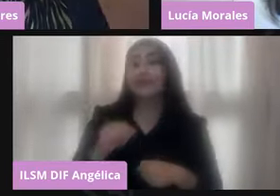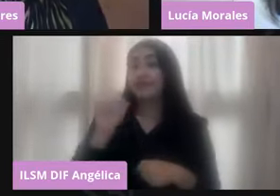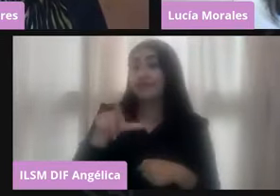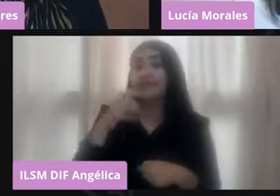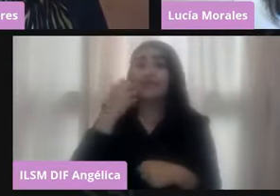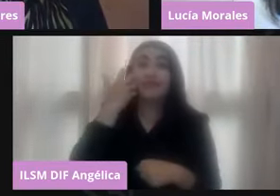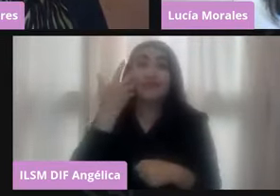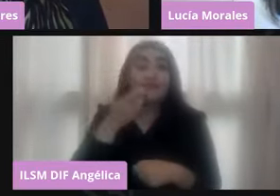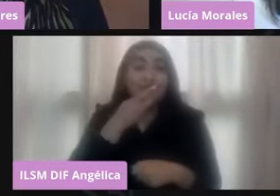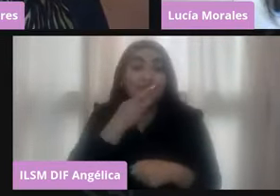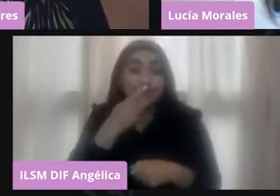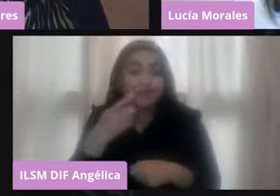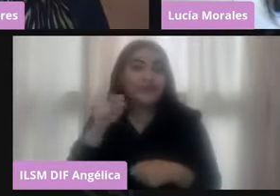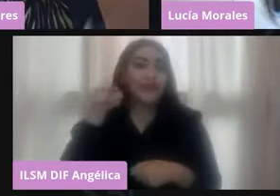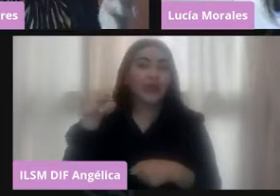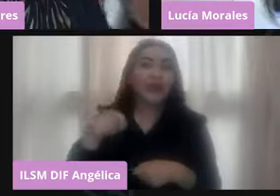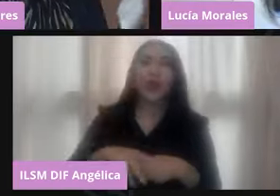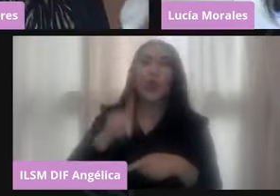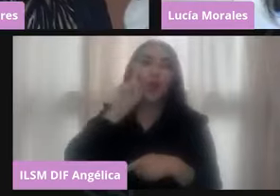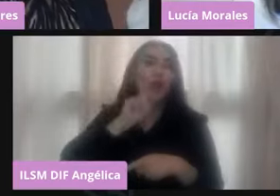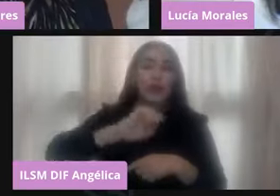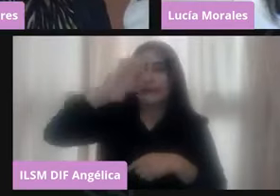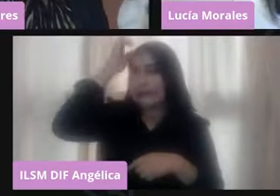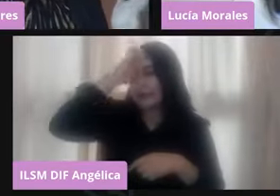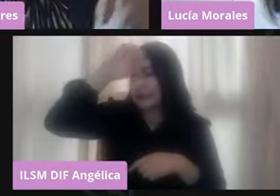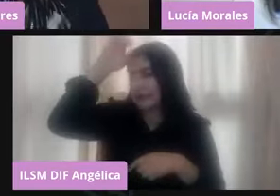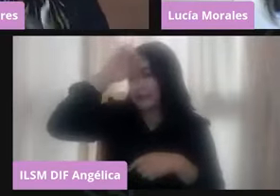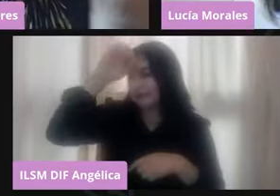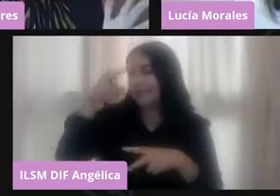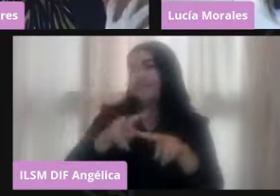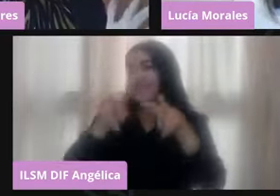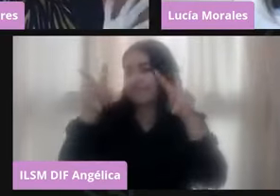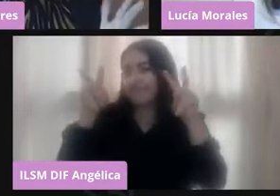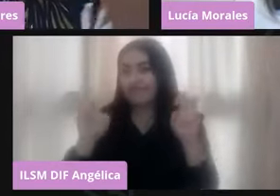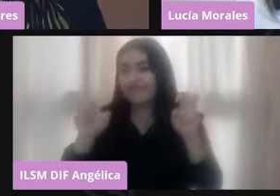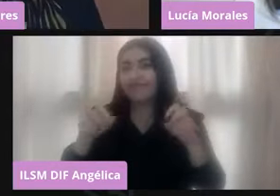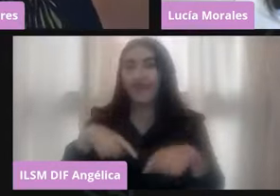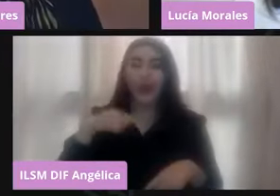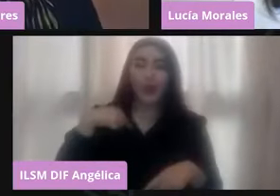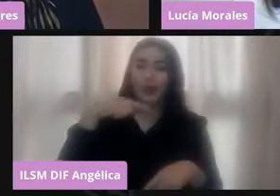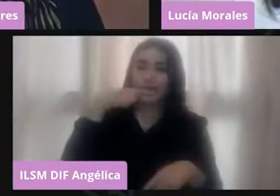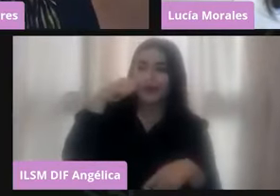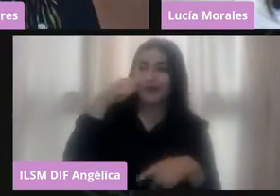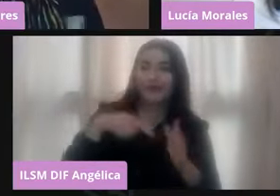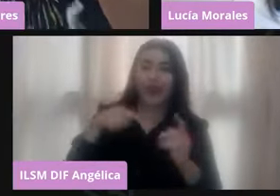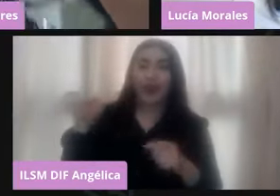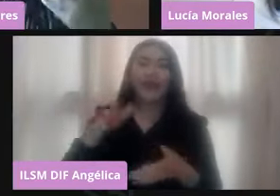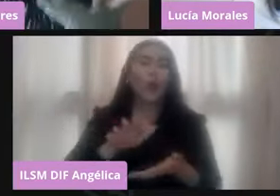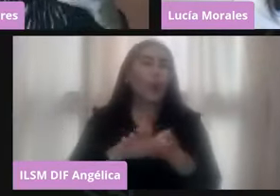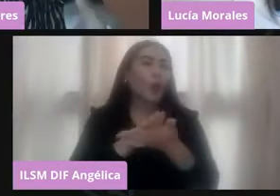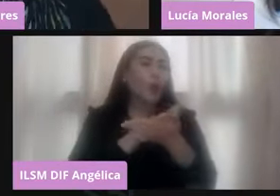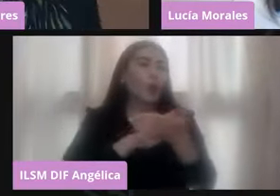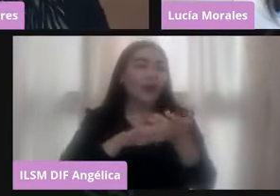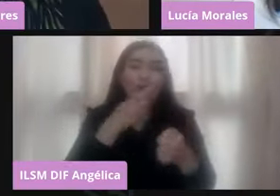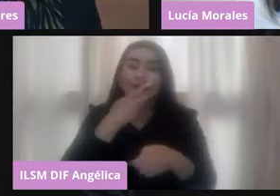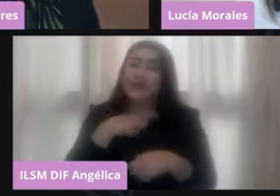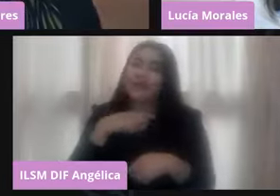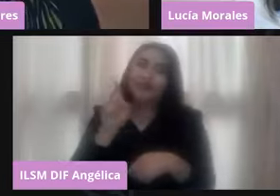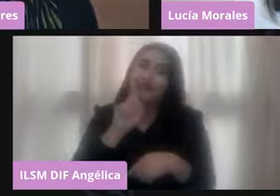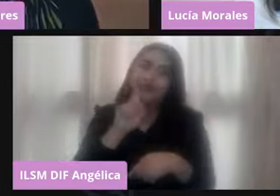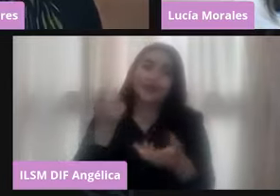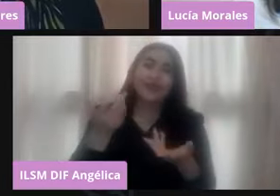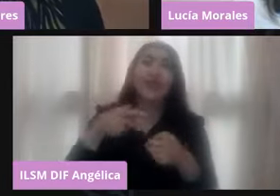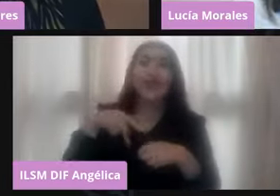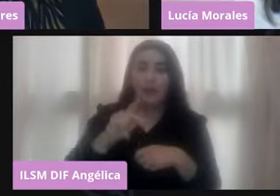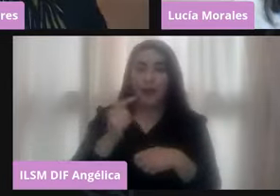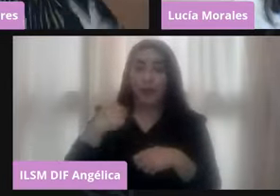Lucía es una experta en la materia, siempre la estoy presumiendo. Ella es muy humilde y dice no, no, no. Y yo les voy a leer la asemblanza